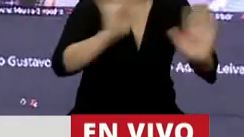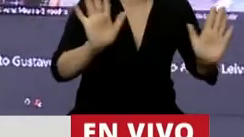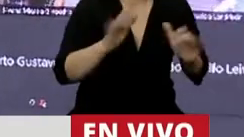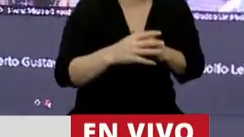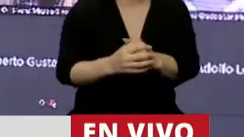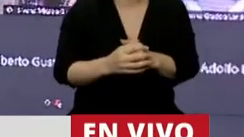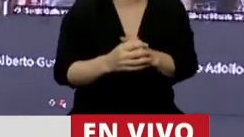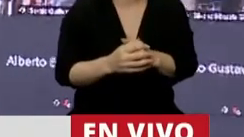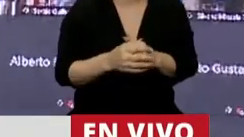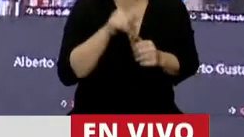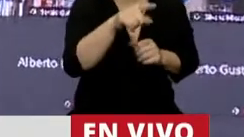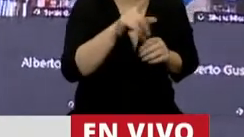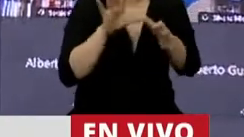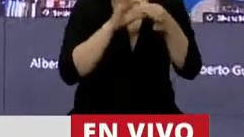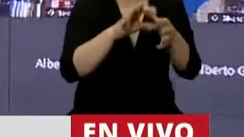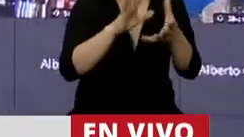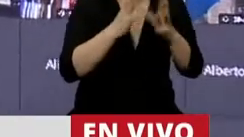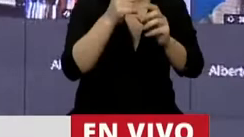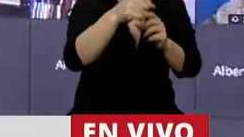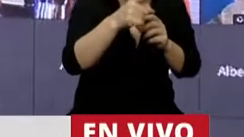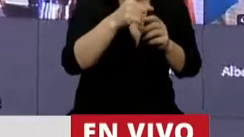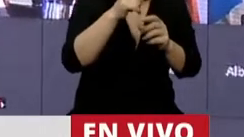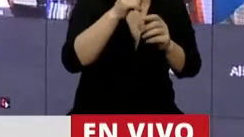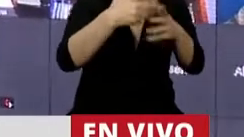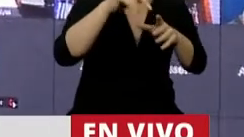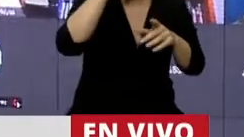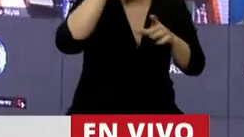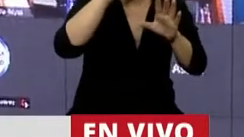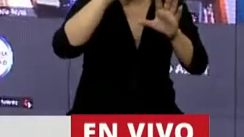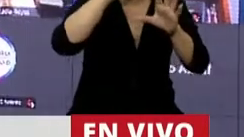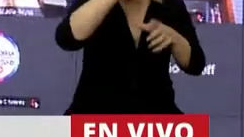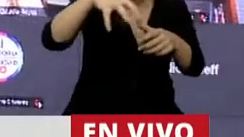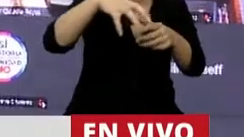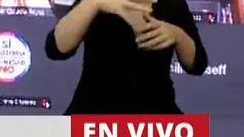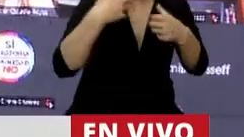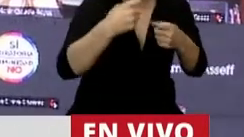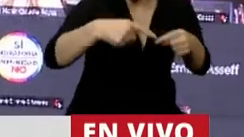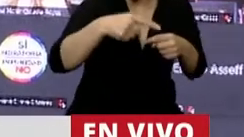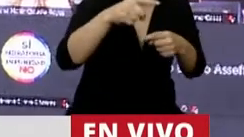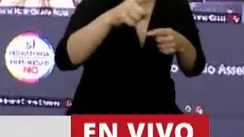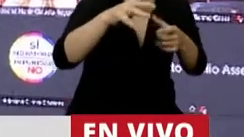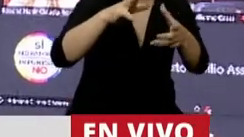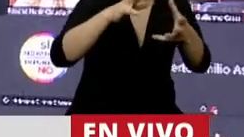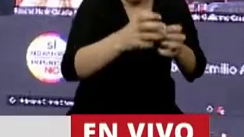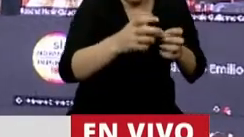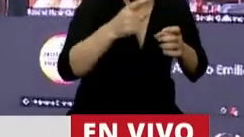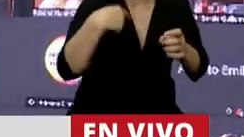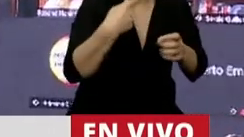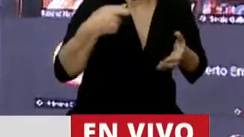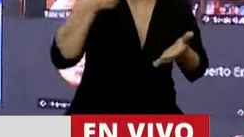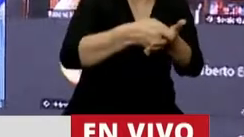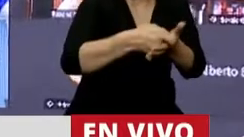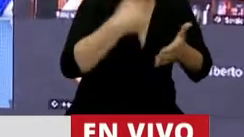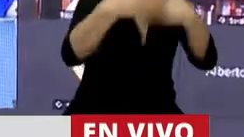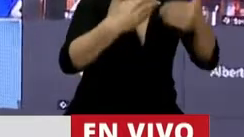En un sistema de salud que estaba desmantelado. Este aporte se destina a volver a tener